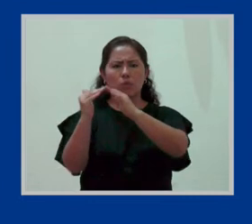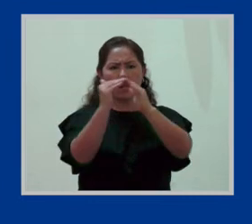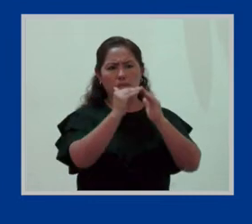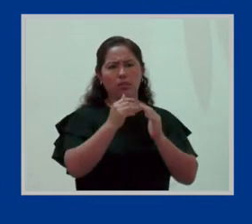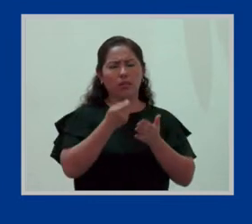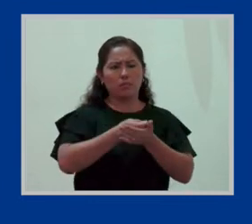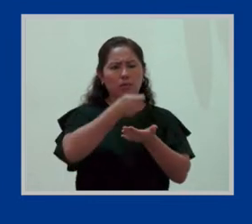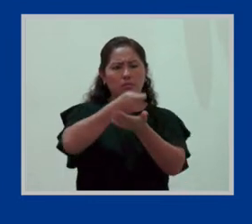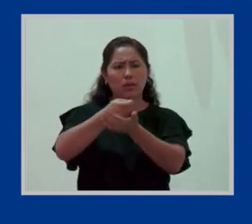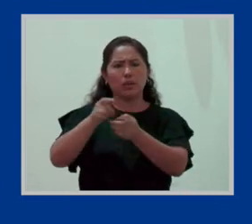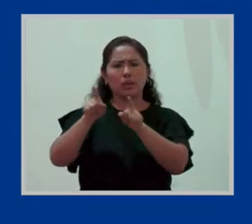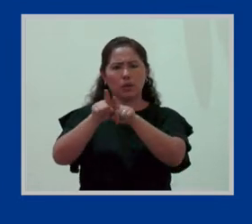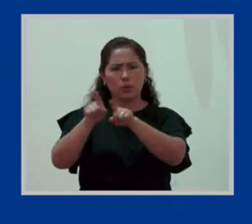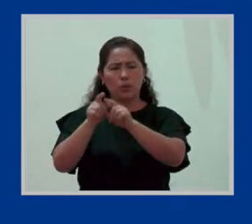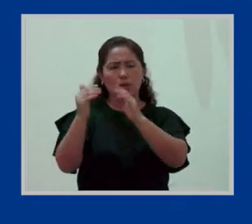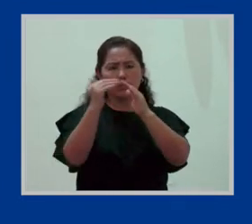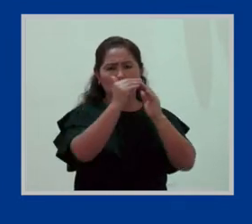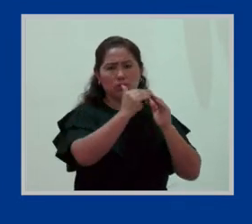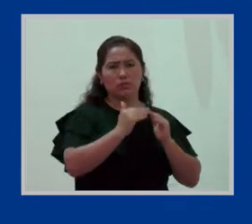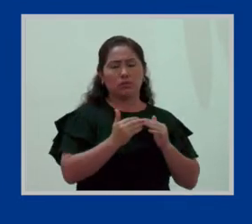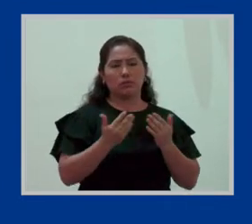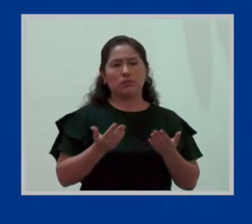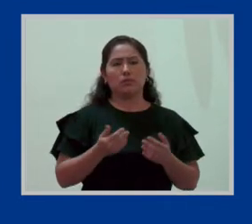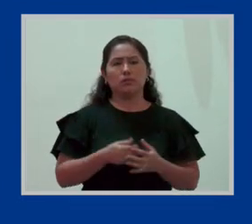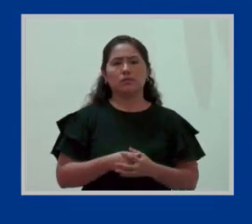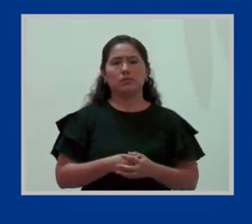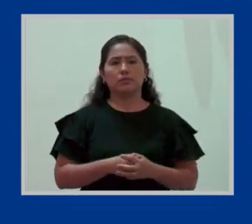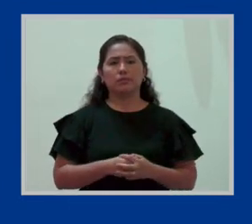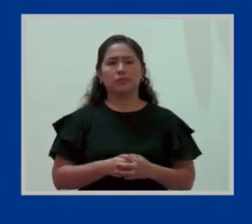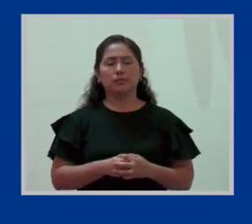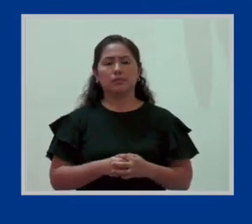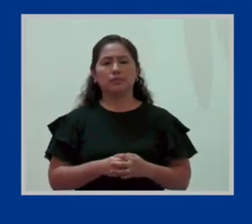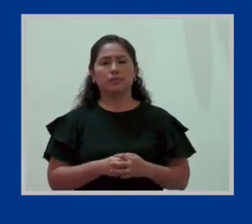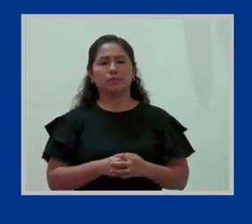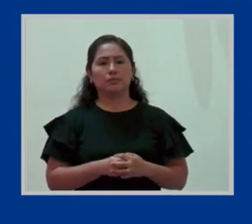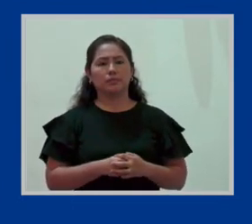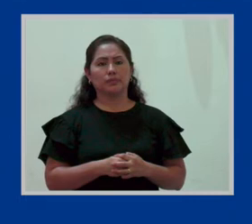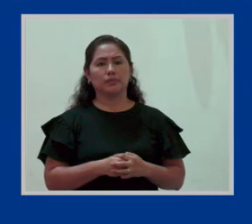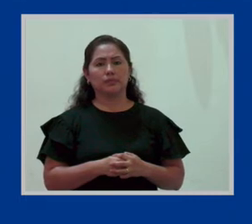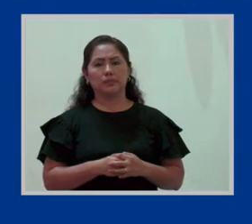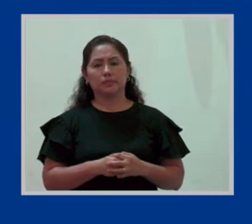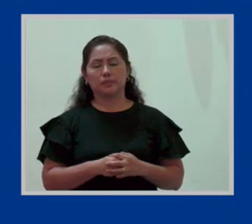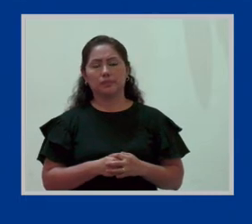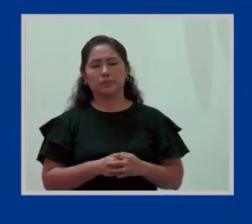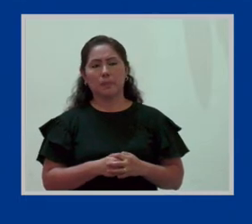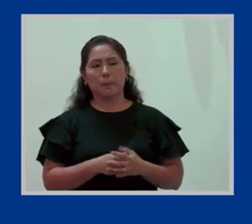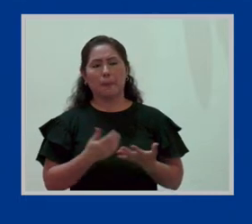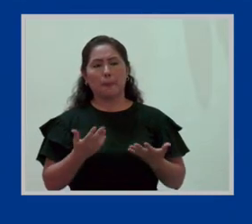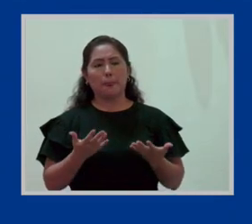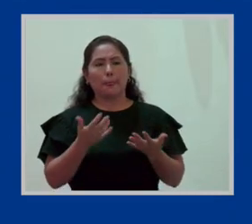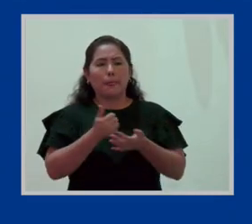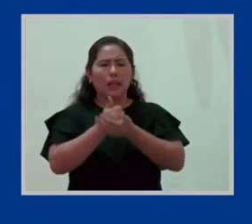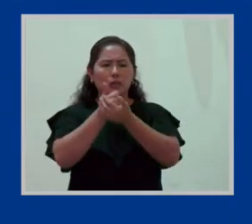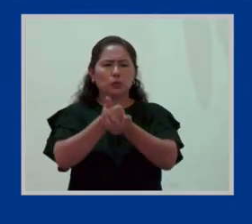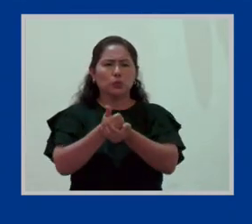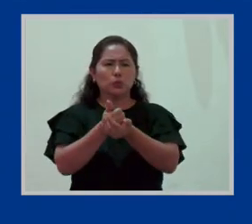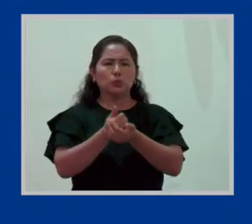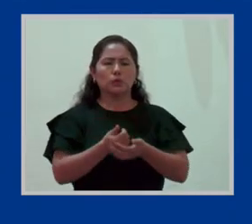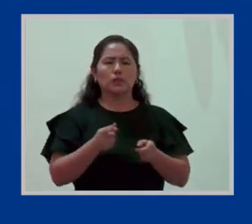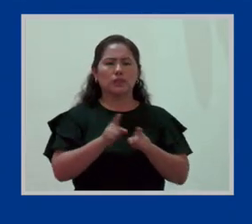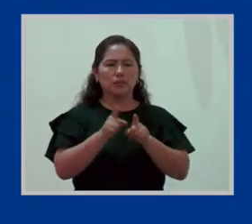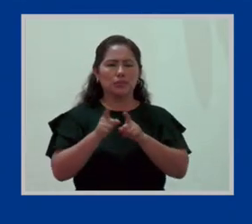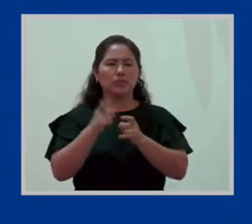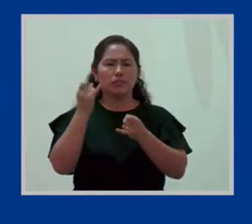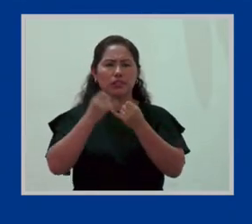aprobadas y que están publicadas, que las pueden encontrar en internet. Dos guías que ayudan a finalmente